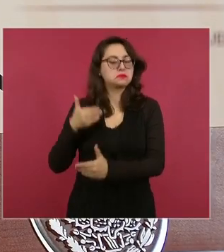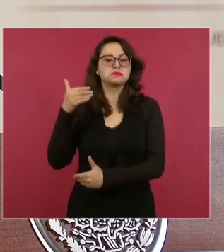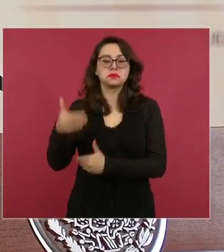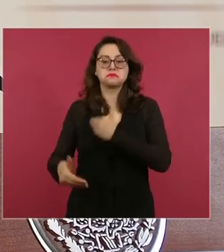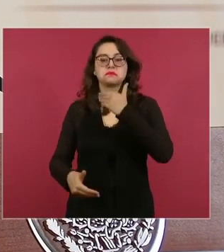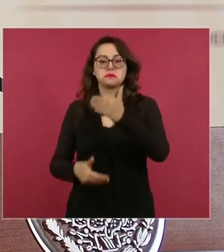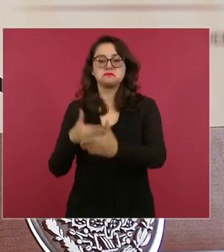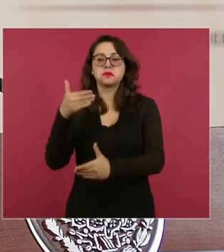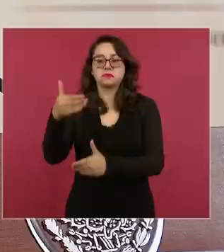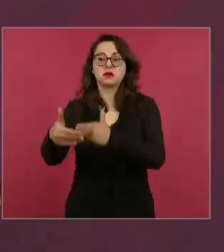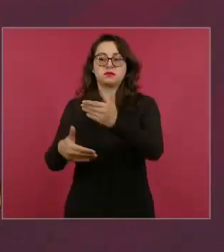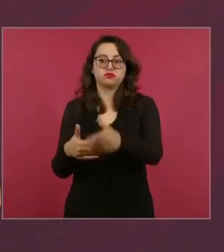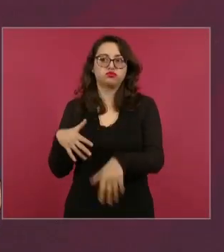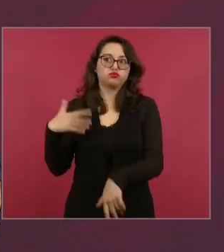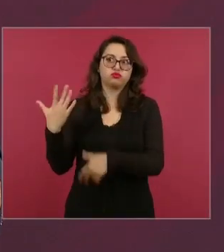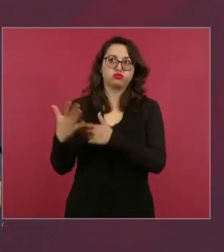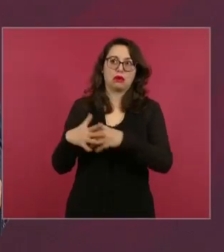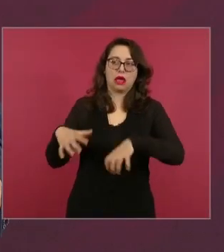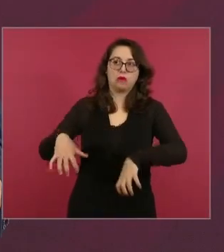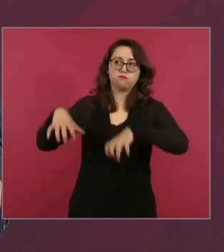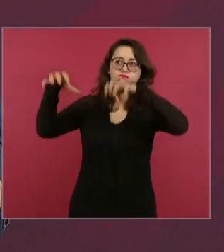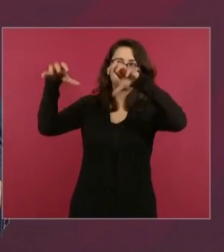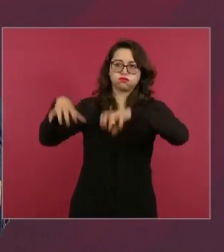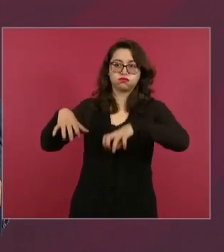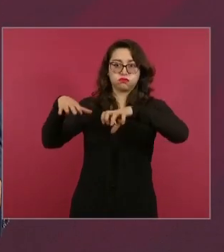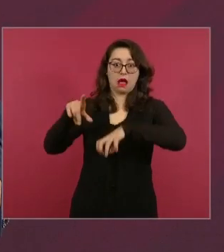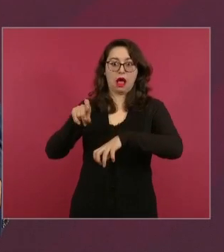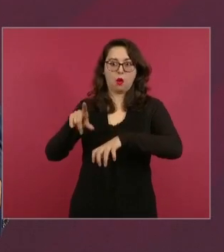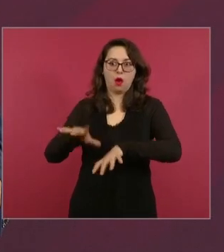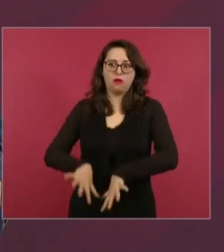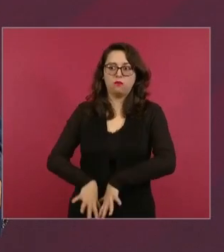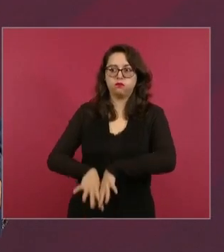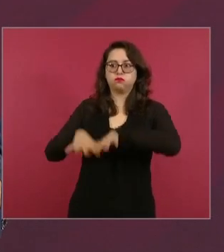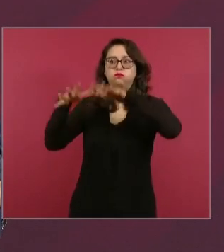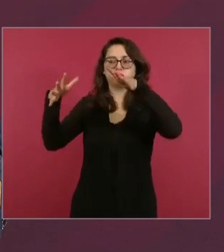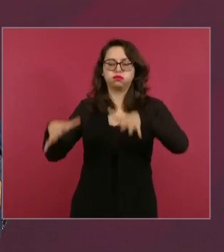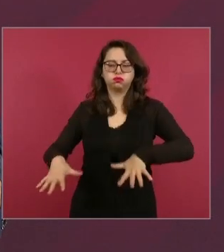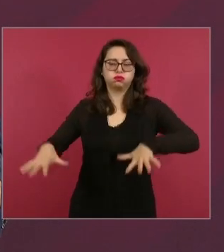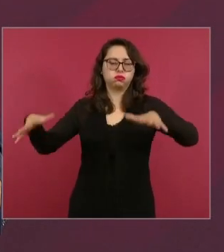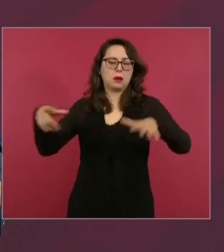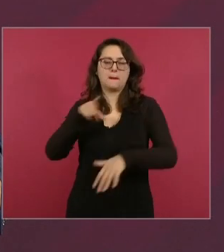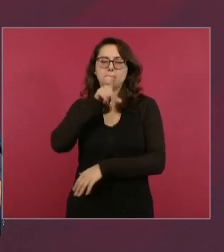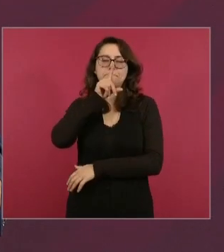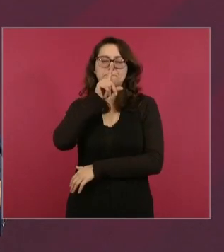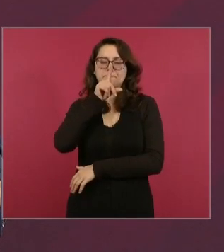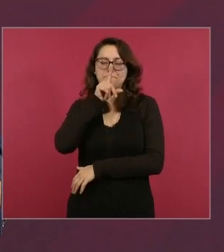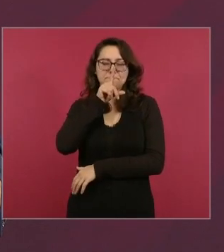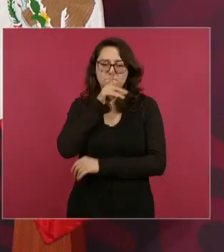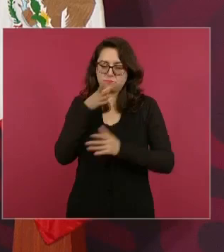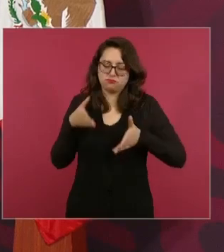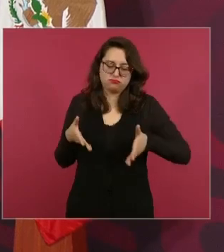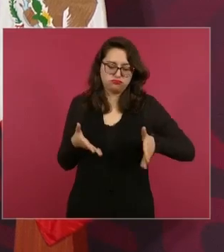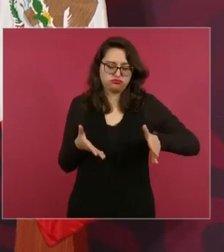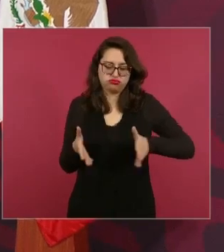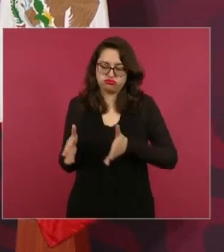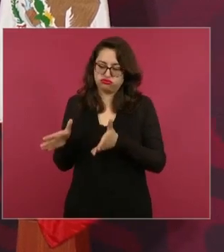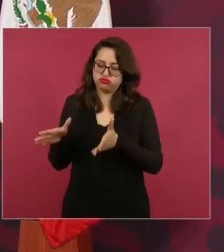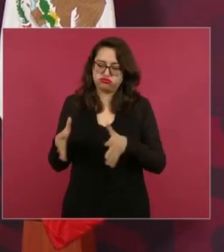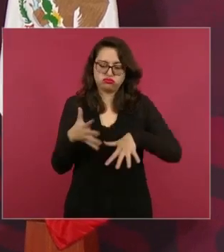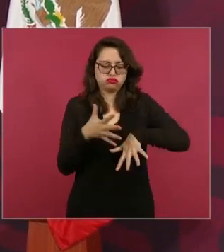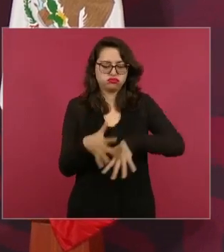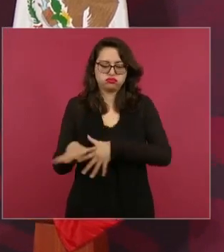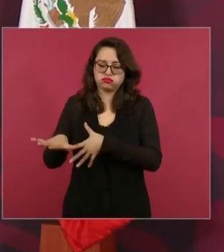para que no se padezca de inundaciones que no se salgan de